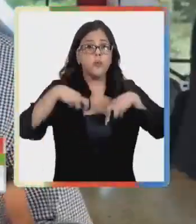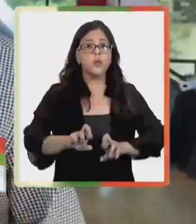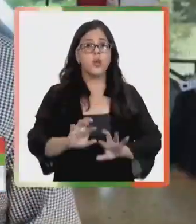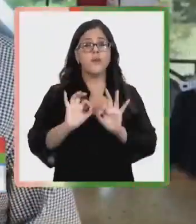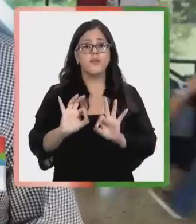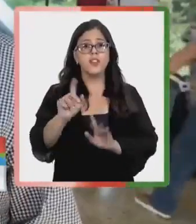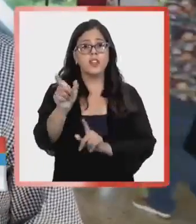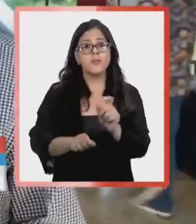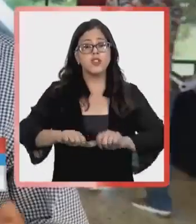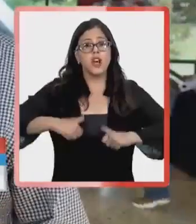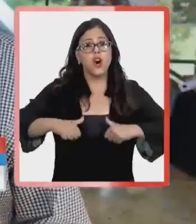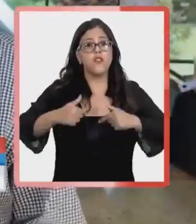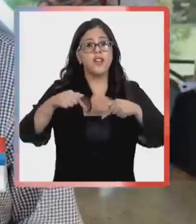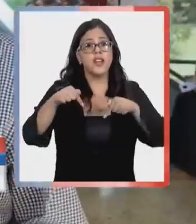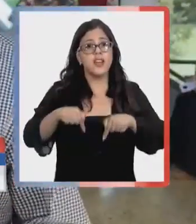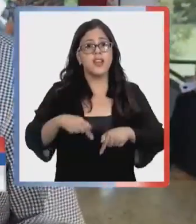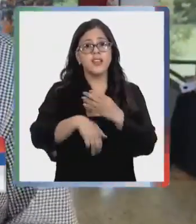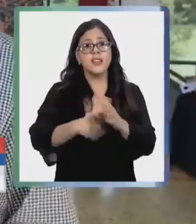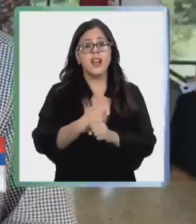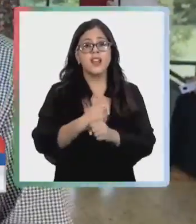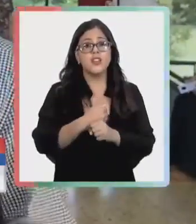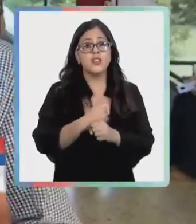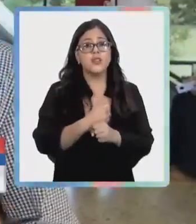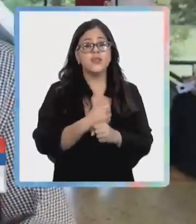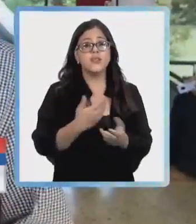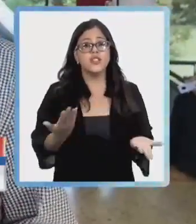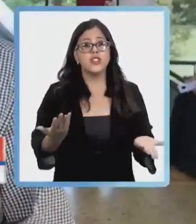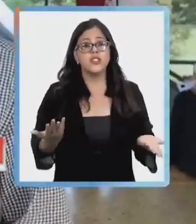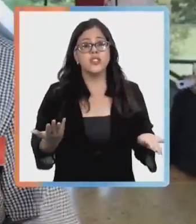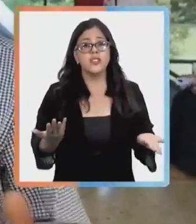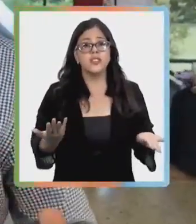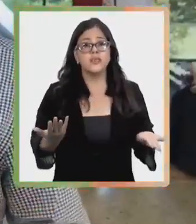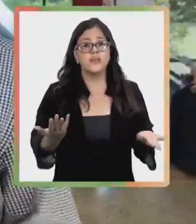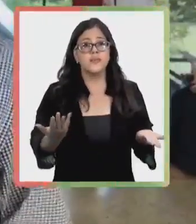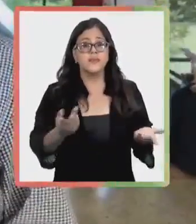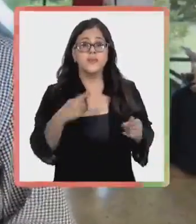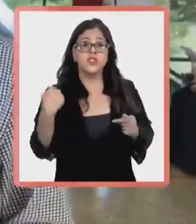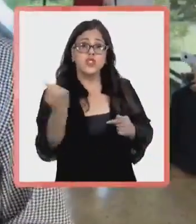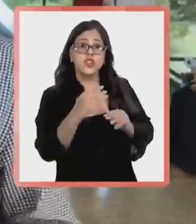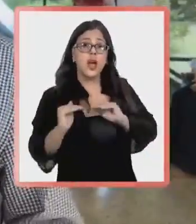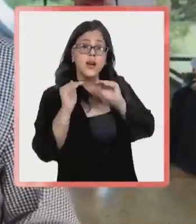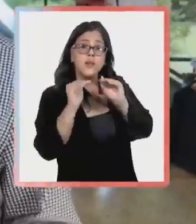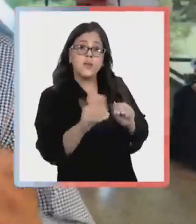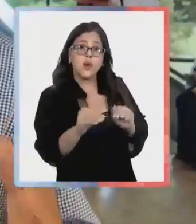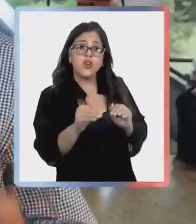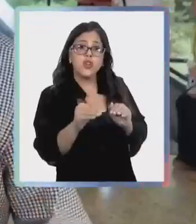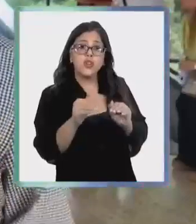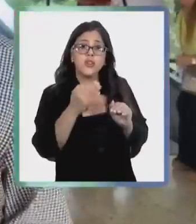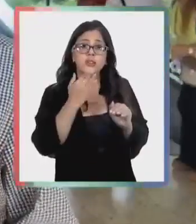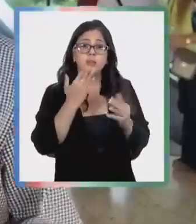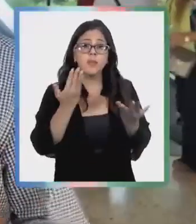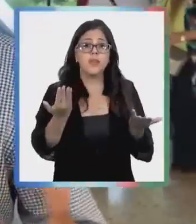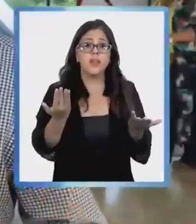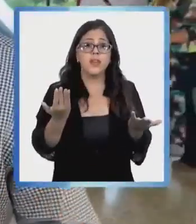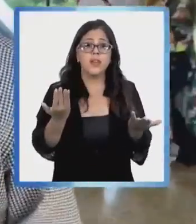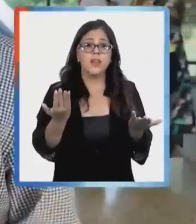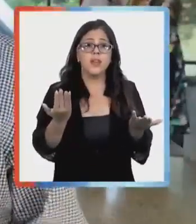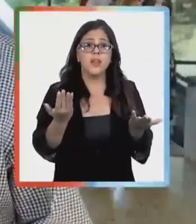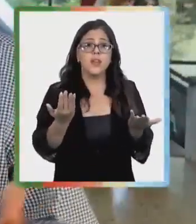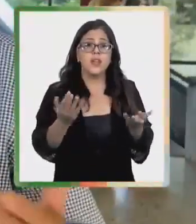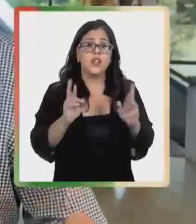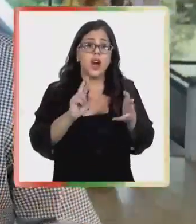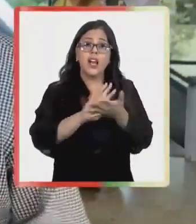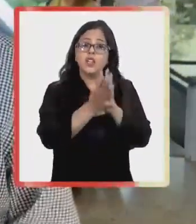que tienen los jóvenes de este año 2008, así que los vamos a apoyar, vamos a desear que todo